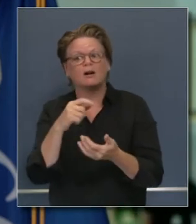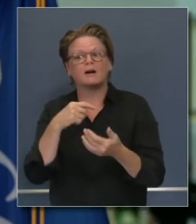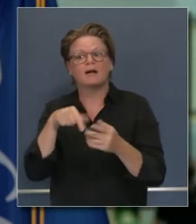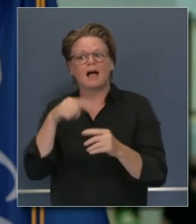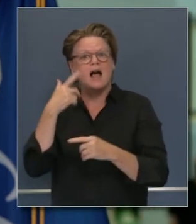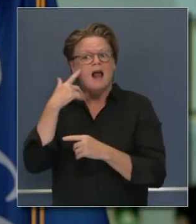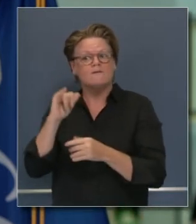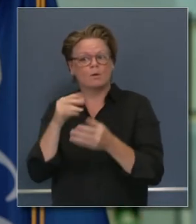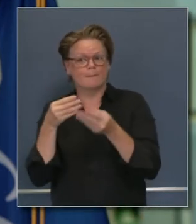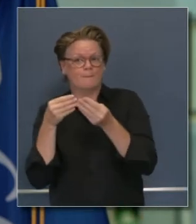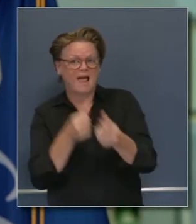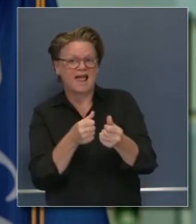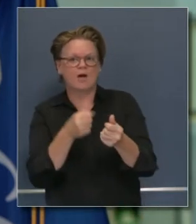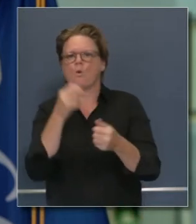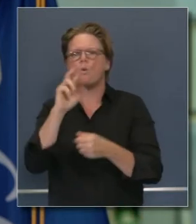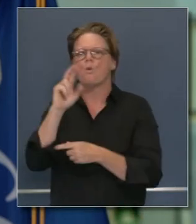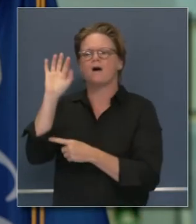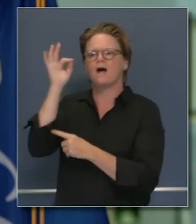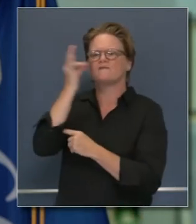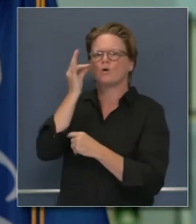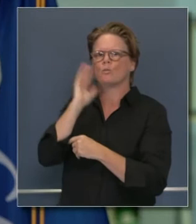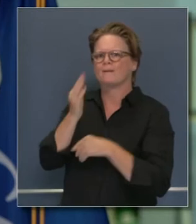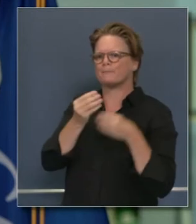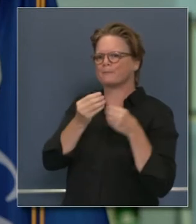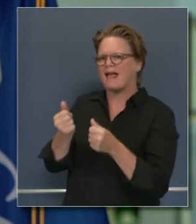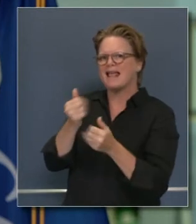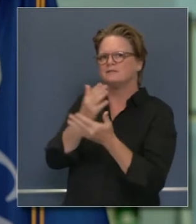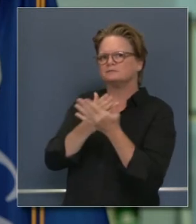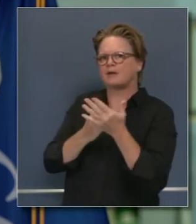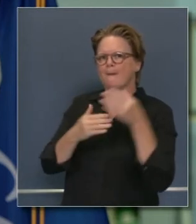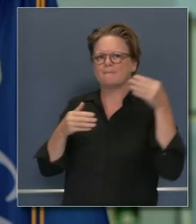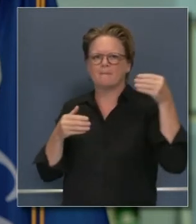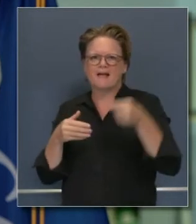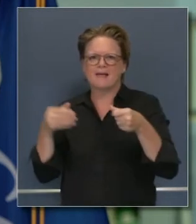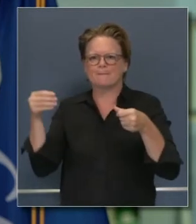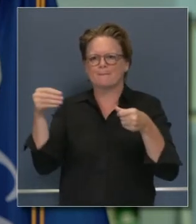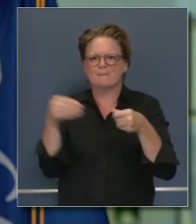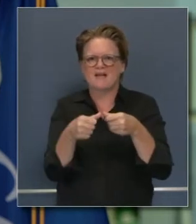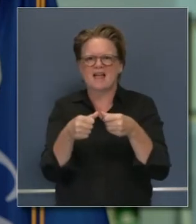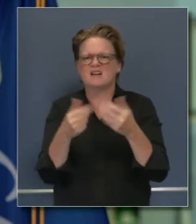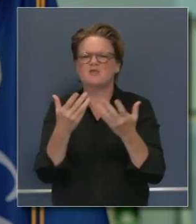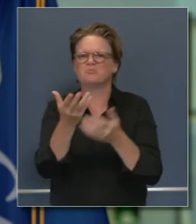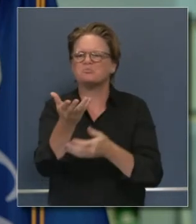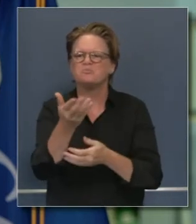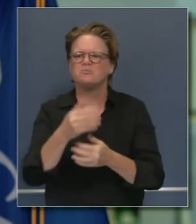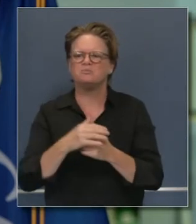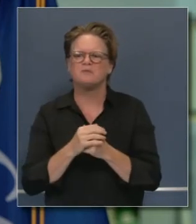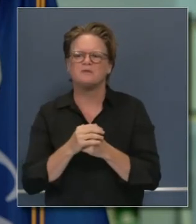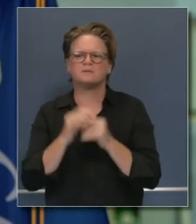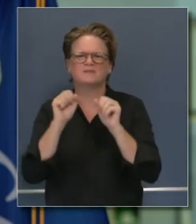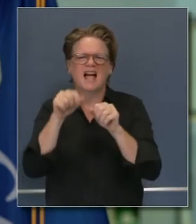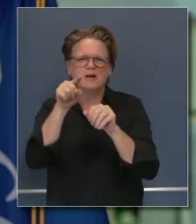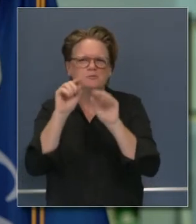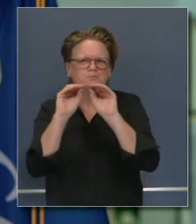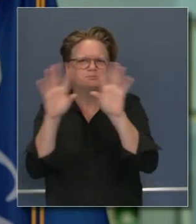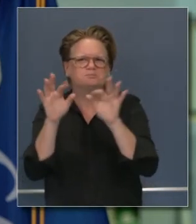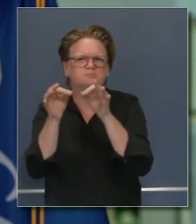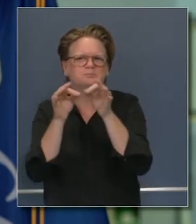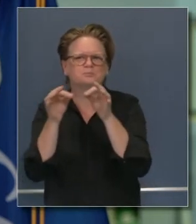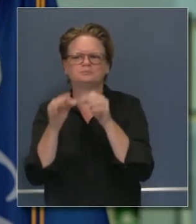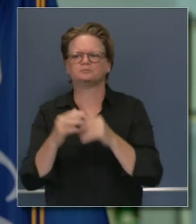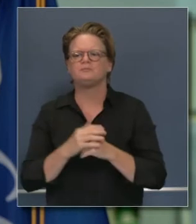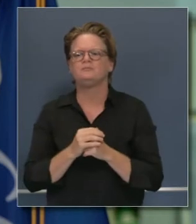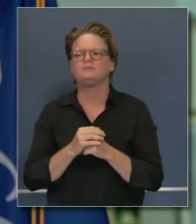recibir ayuda federal para sufragar los gastos y para aclarar